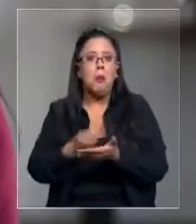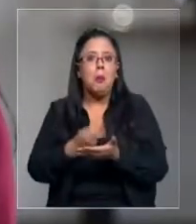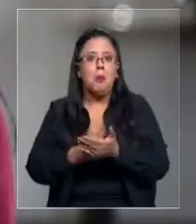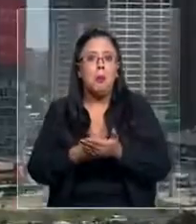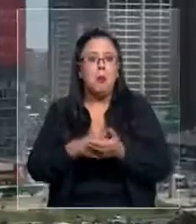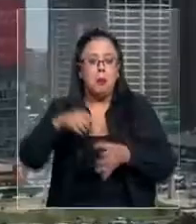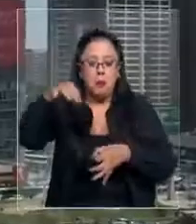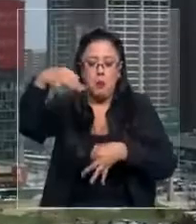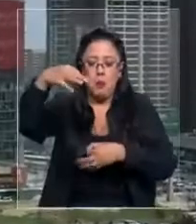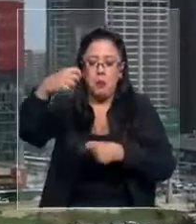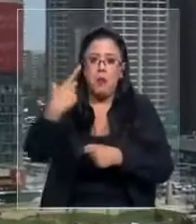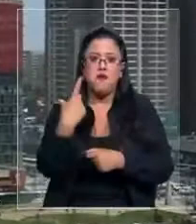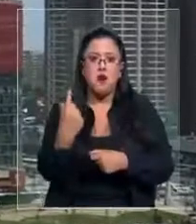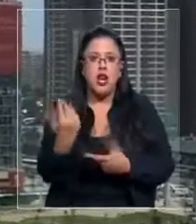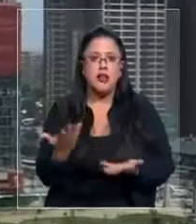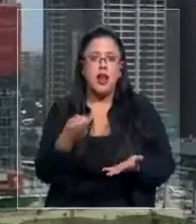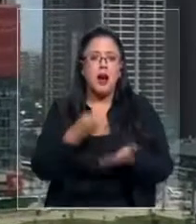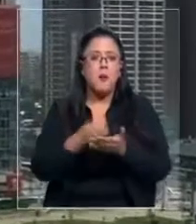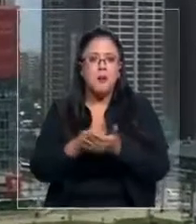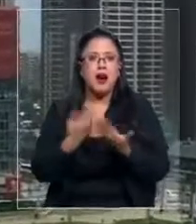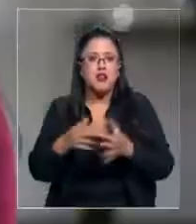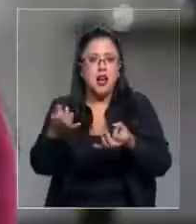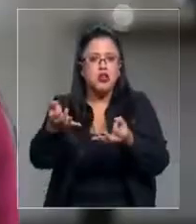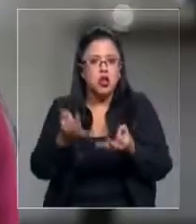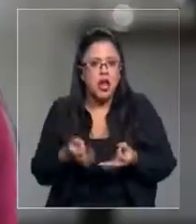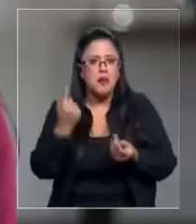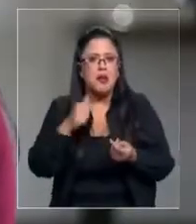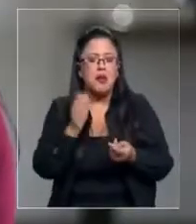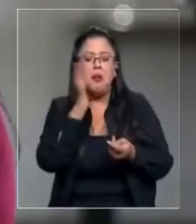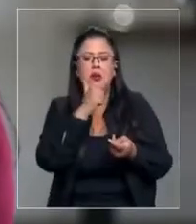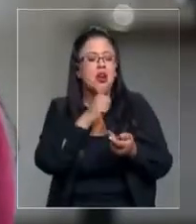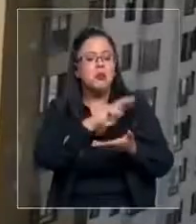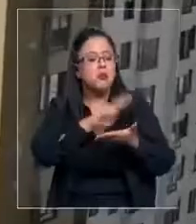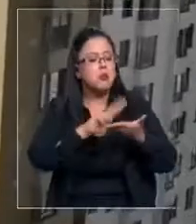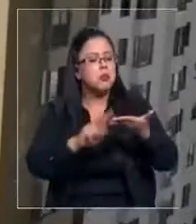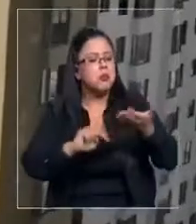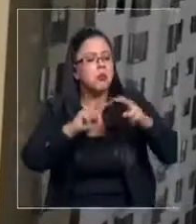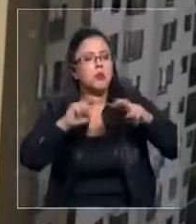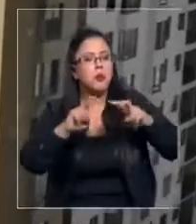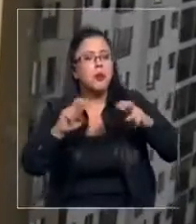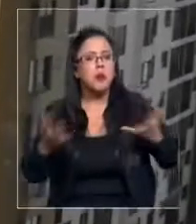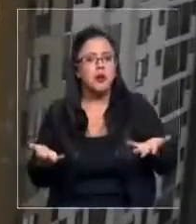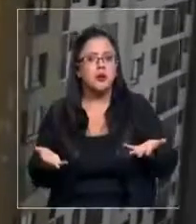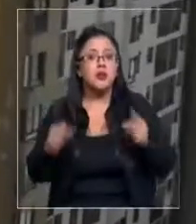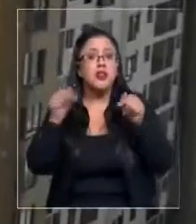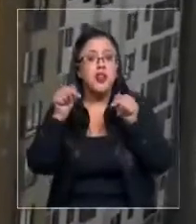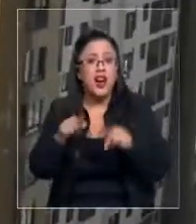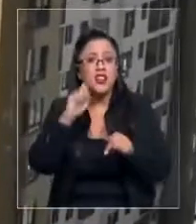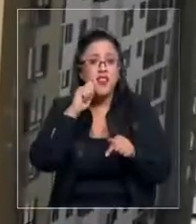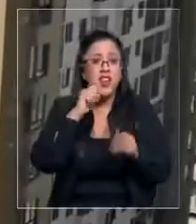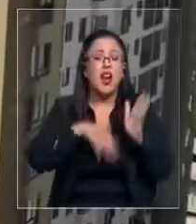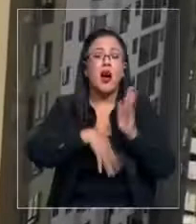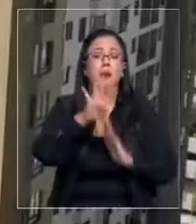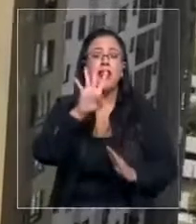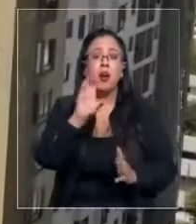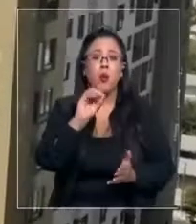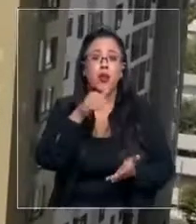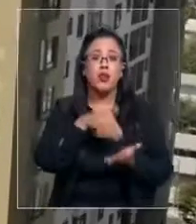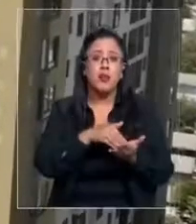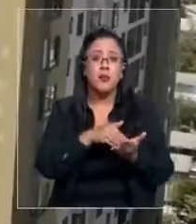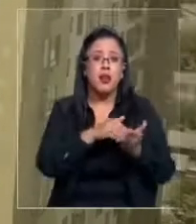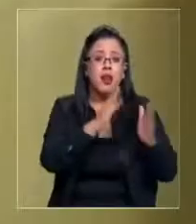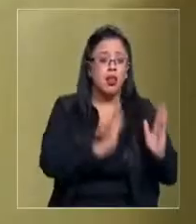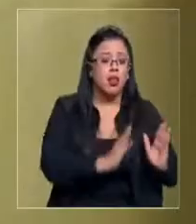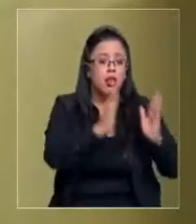del gasto común. Pagan la totalidad de la boleta y no revisan en detalle lo que va sucediendo. Se estima que son más de 40.000 los condominios que